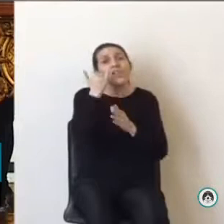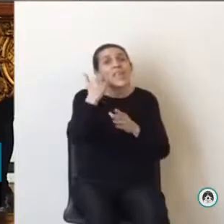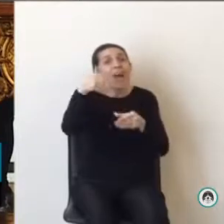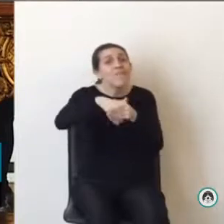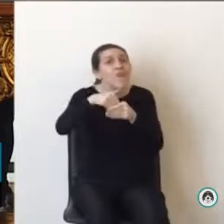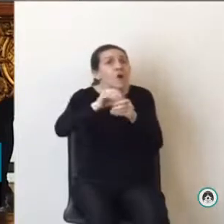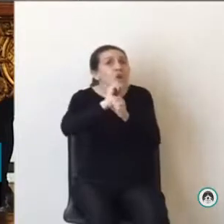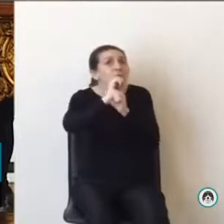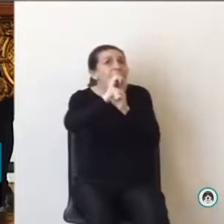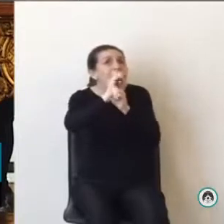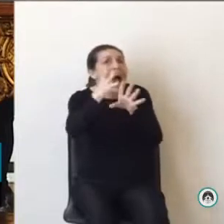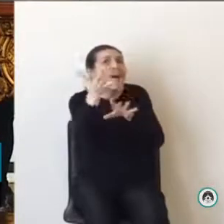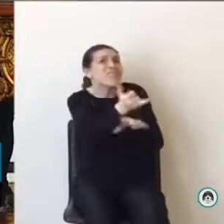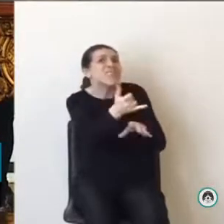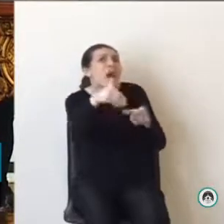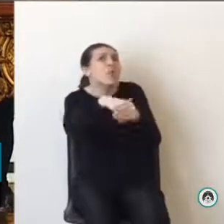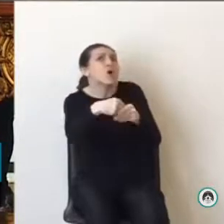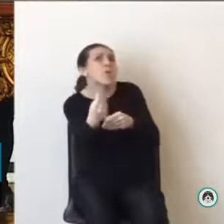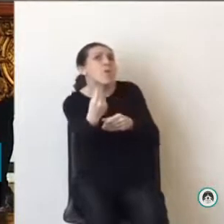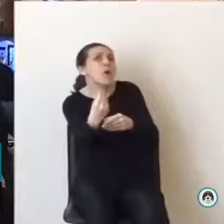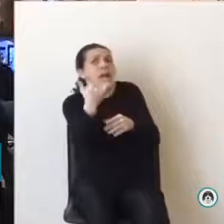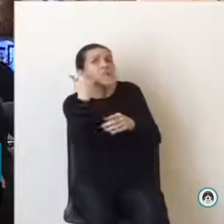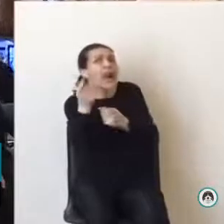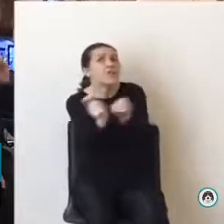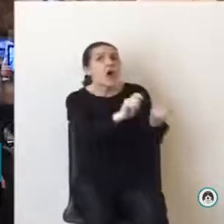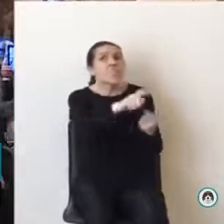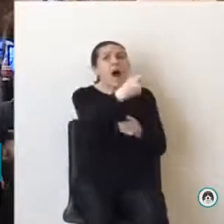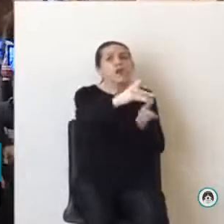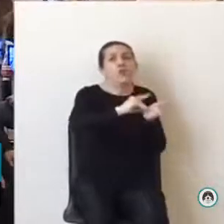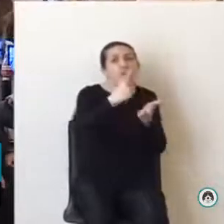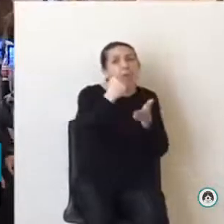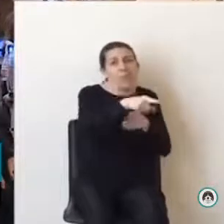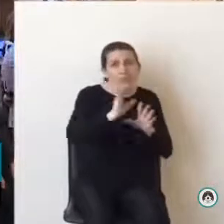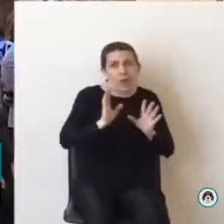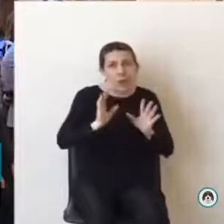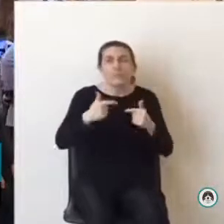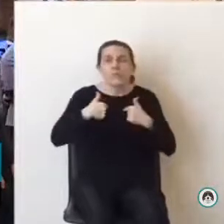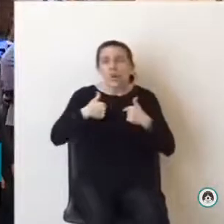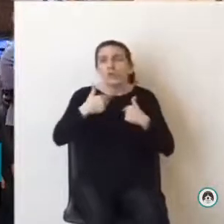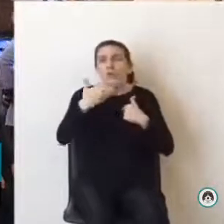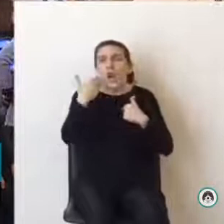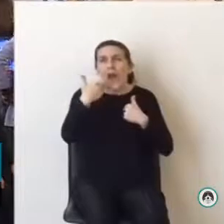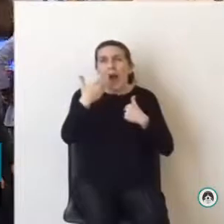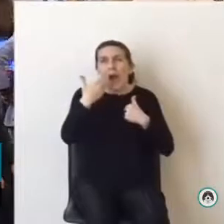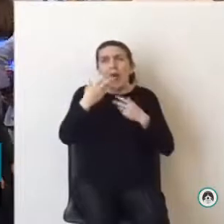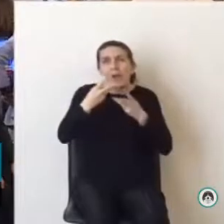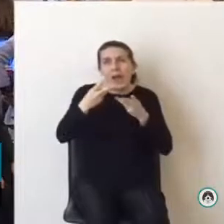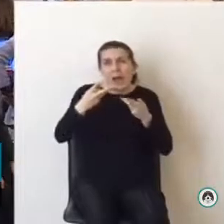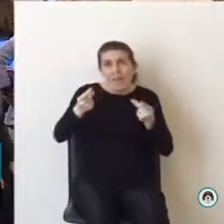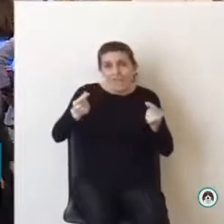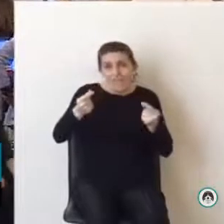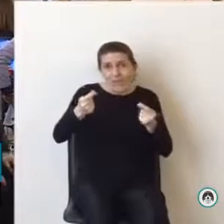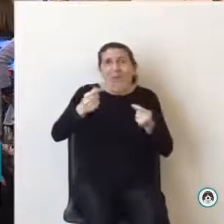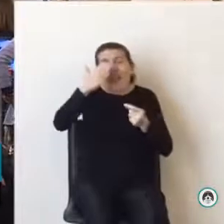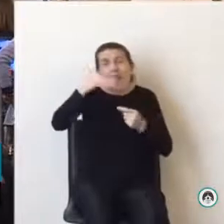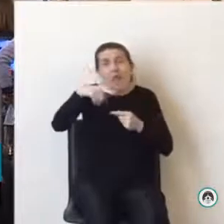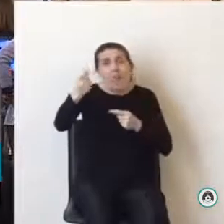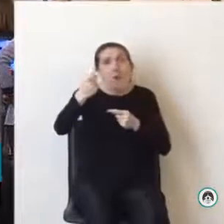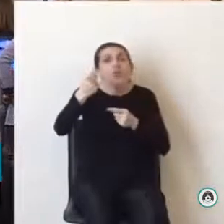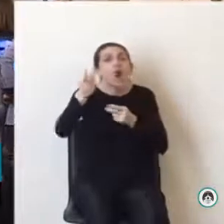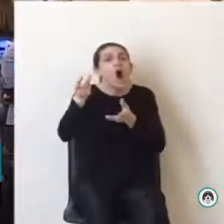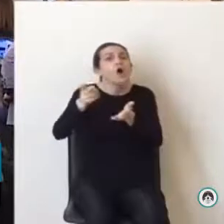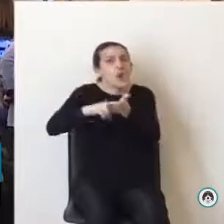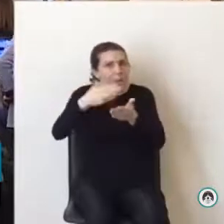el sentido de por qué es el voto, si le puede dar la palabra a otro diputado. Lo termino y vuelvo a intervenir después, porque es un tema muy importante.